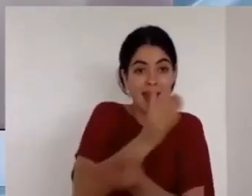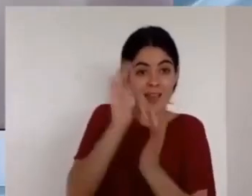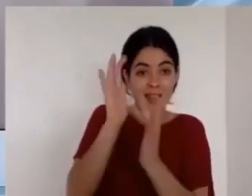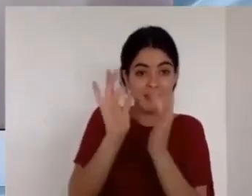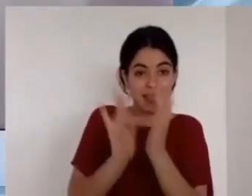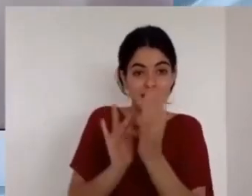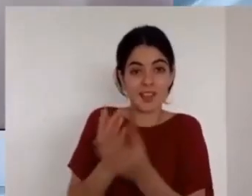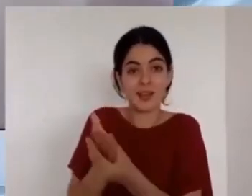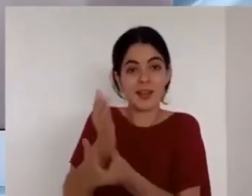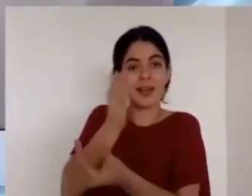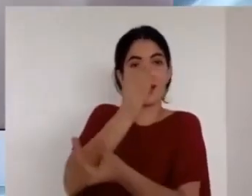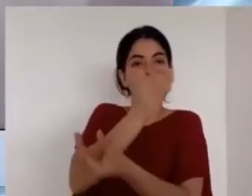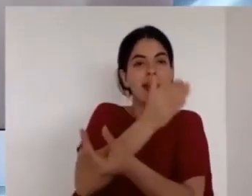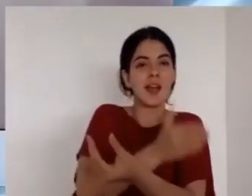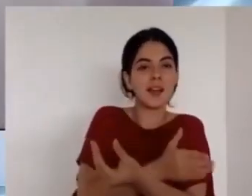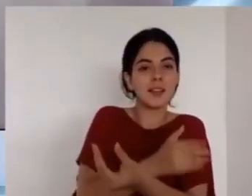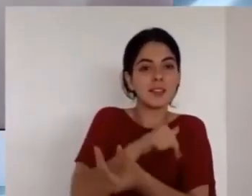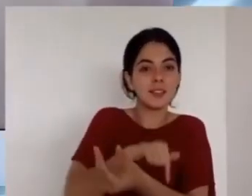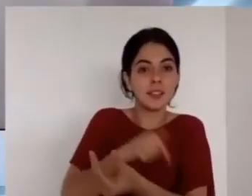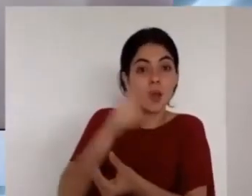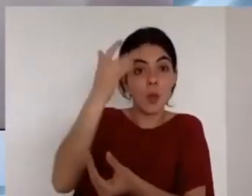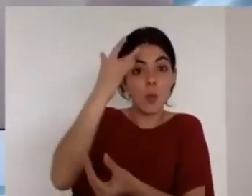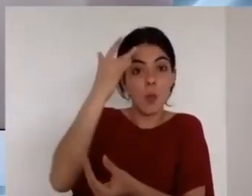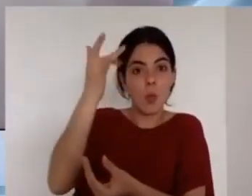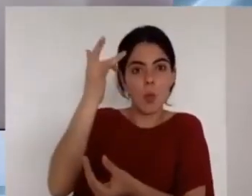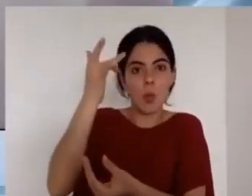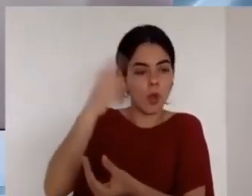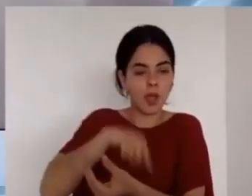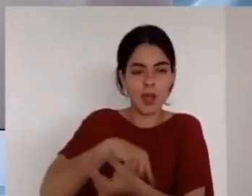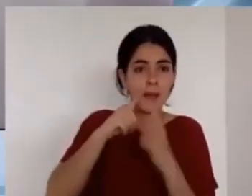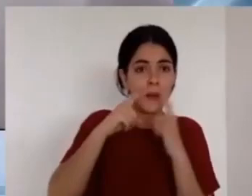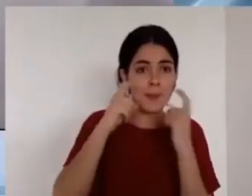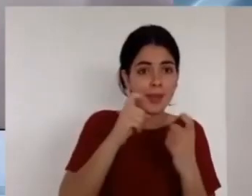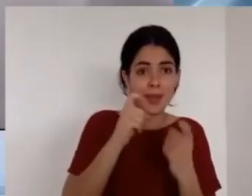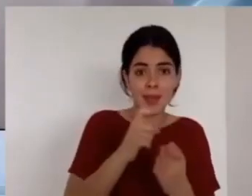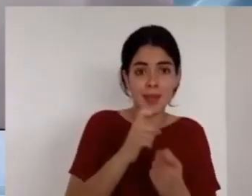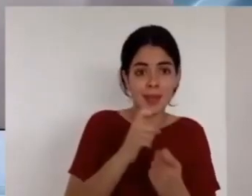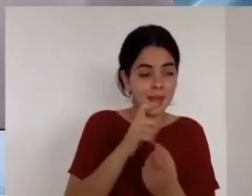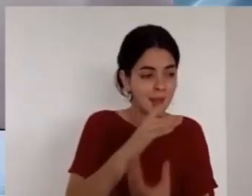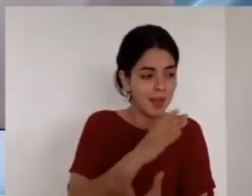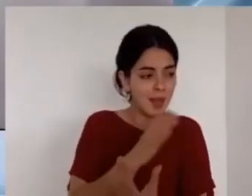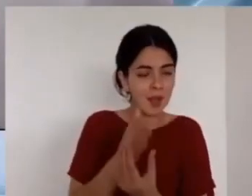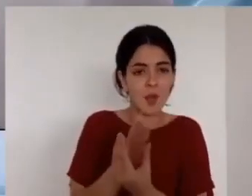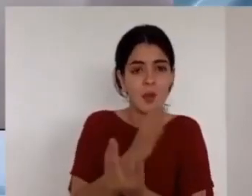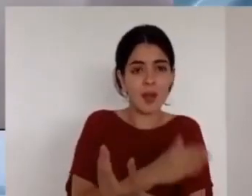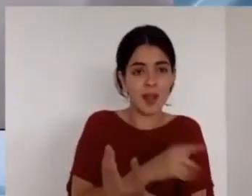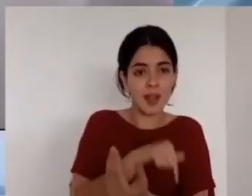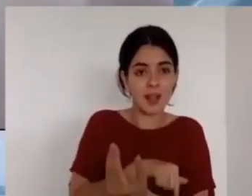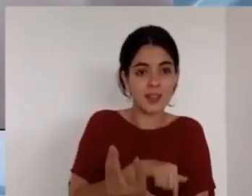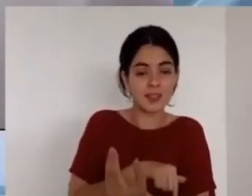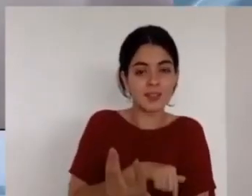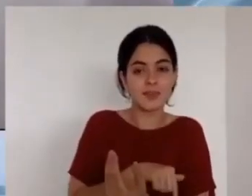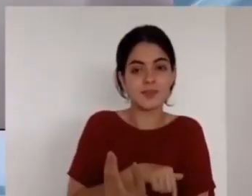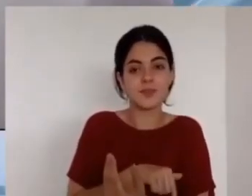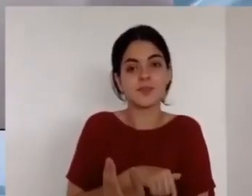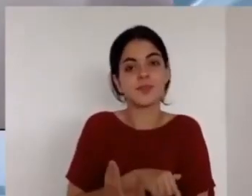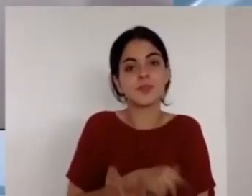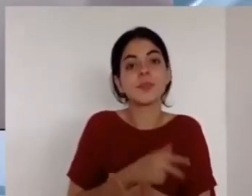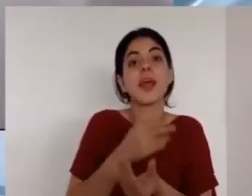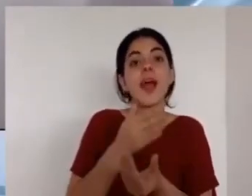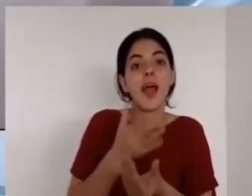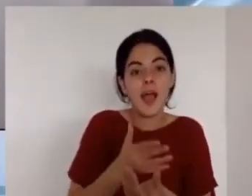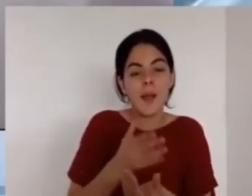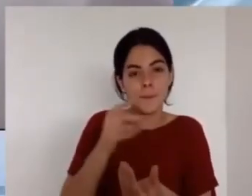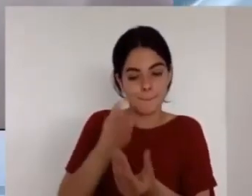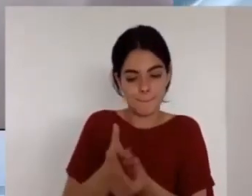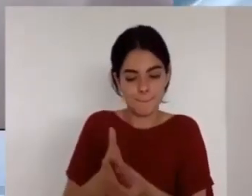escribiré porque la mente de pronto puede ser volátil entonces hay que escribirlas